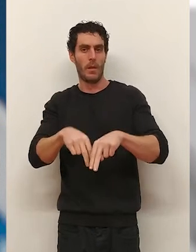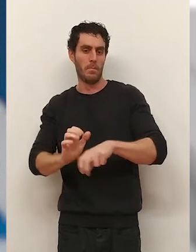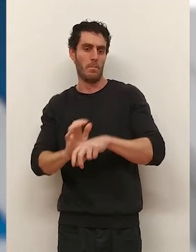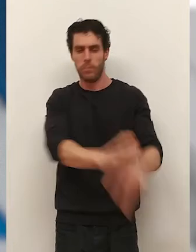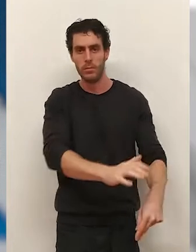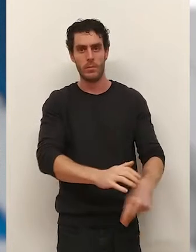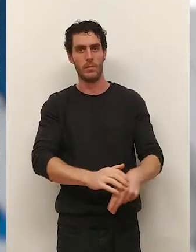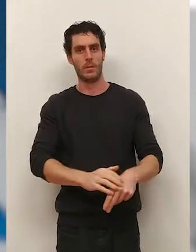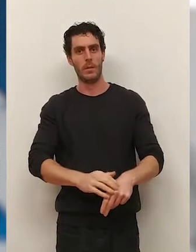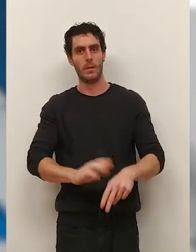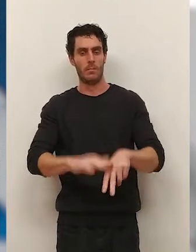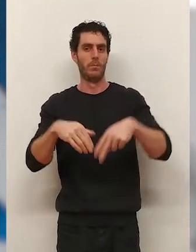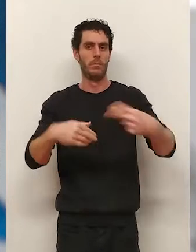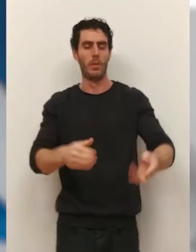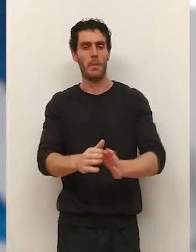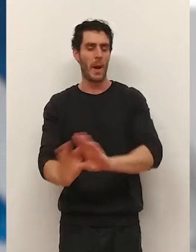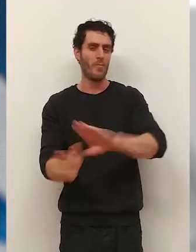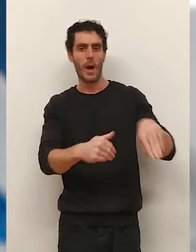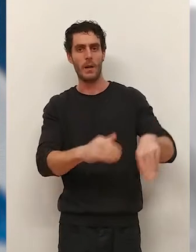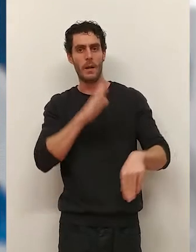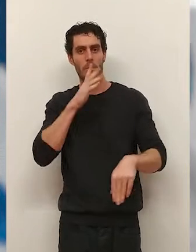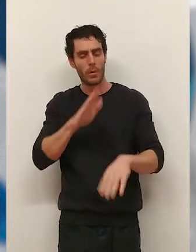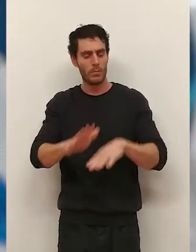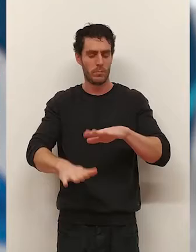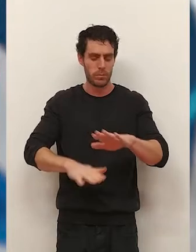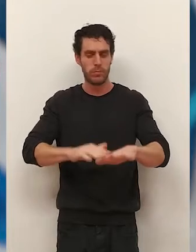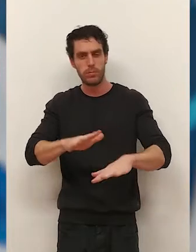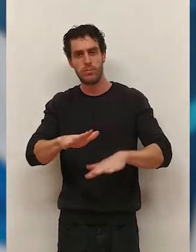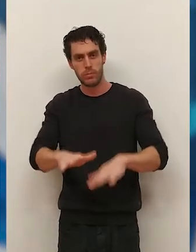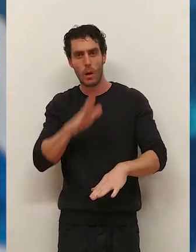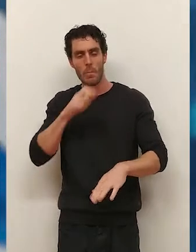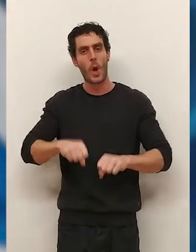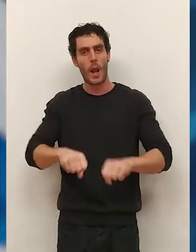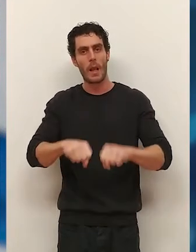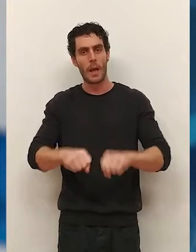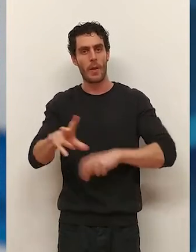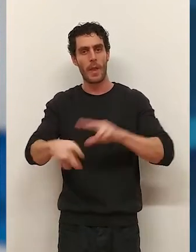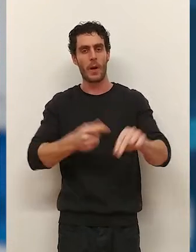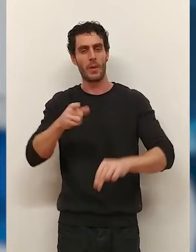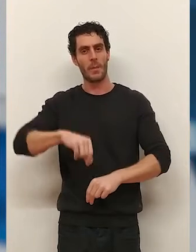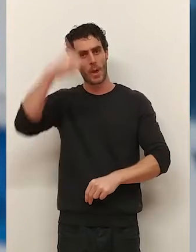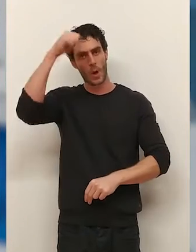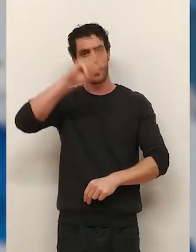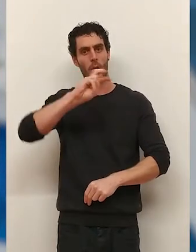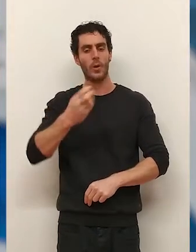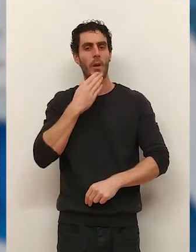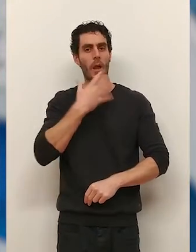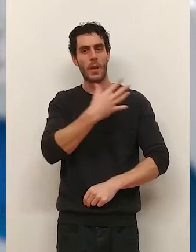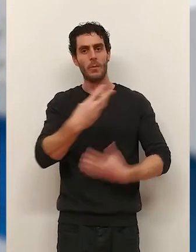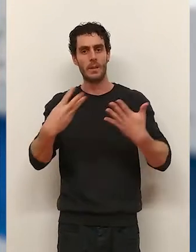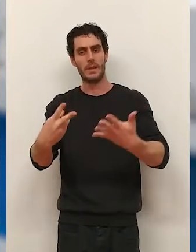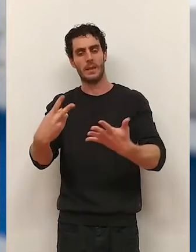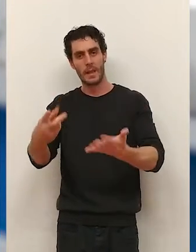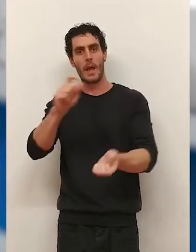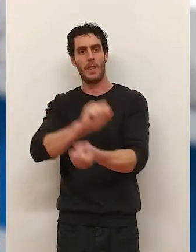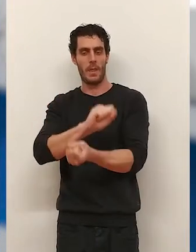pasar. El agresor empujó a la anciana para apartarla de su camino porque caminaba despacio con su carro de la compra. Y otro hombre de 57 años y vecino de Amor